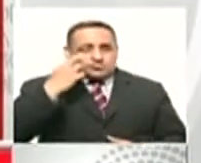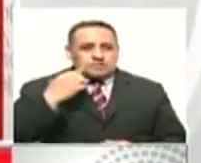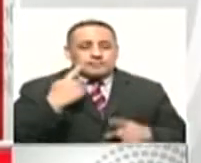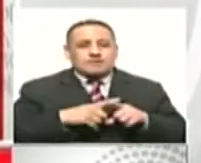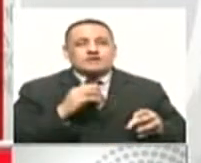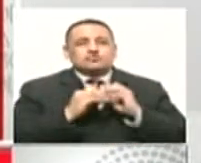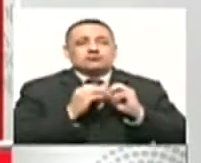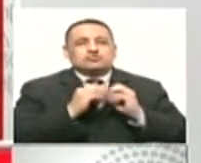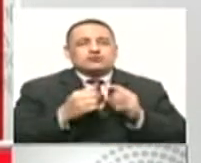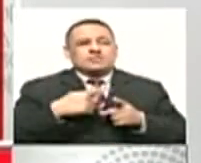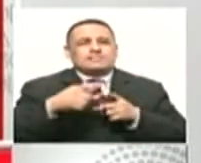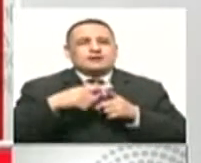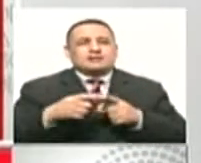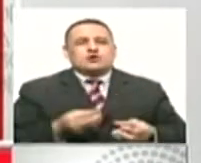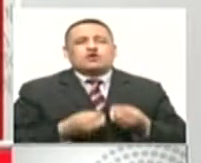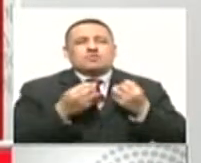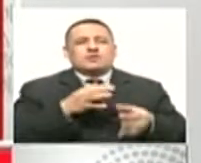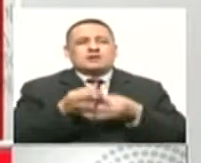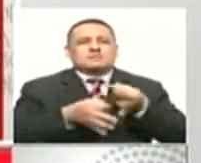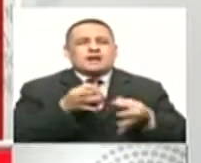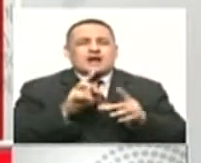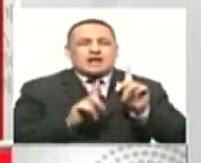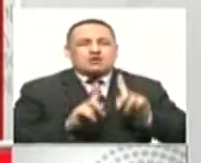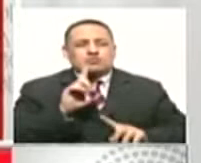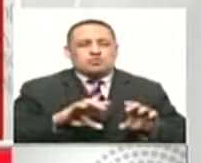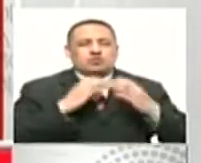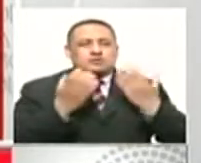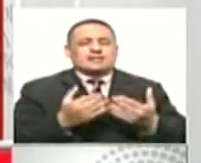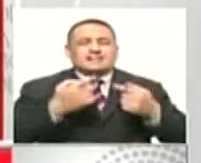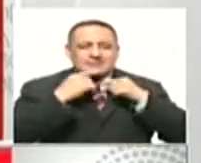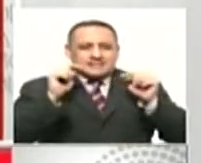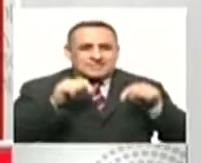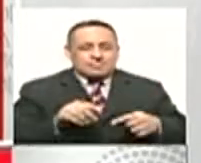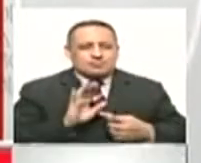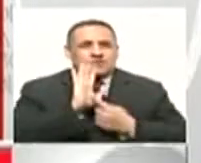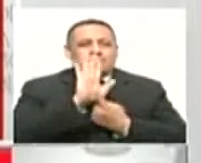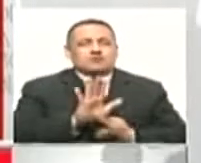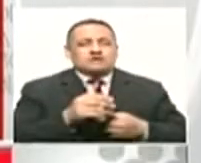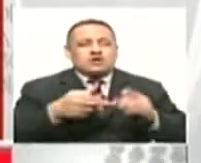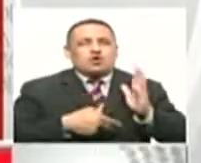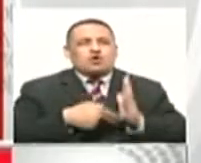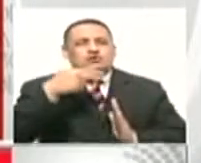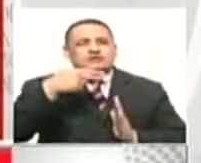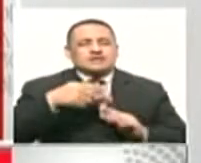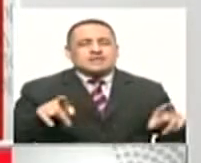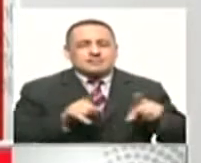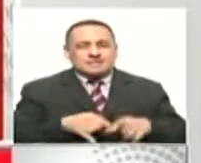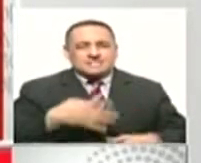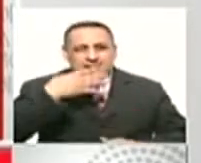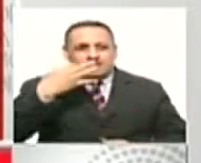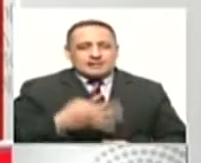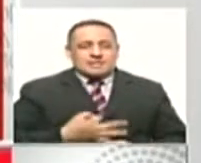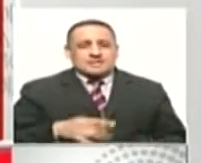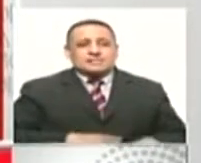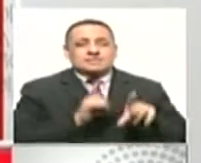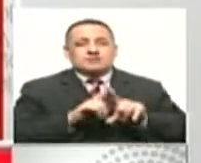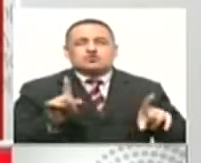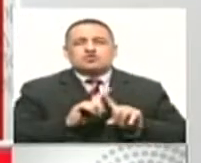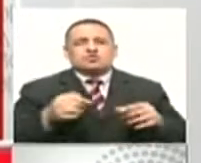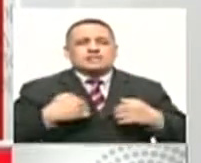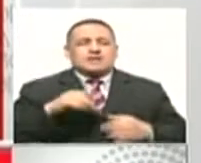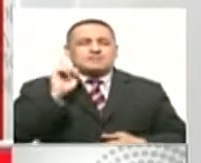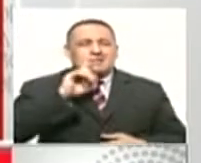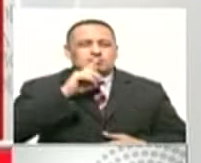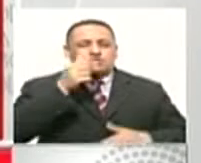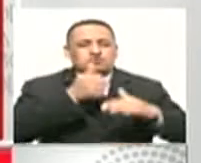que es y lo débil, digamos, que son nuestras instituciones, pero también la construcción de confianza